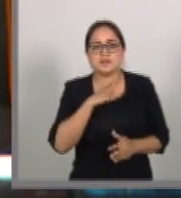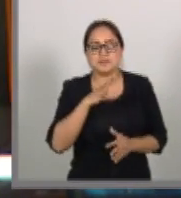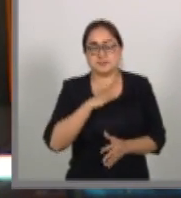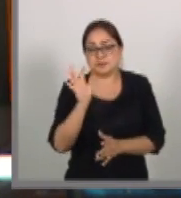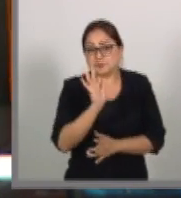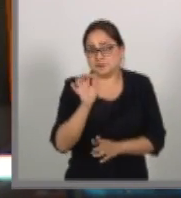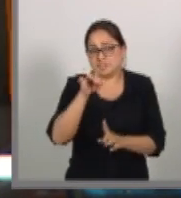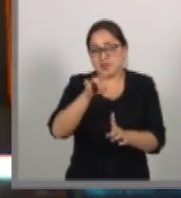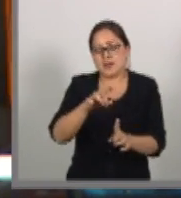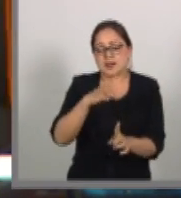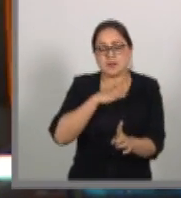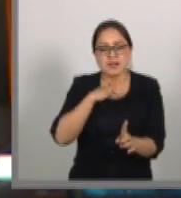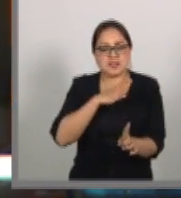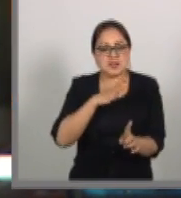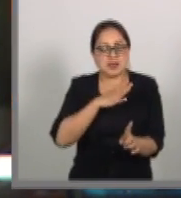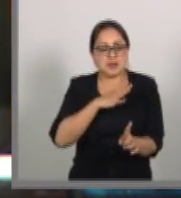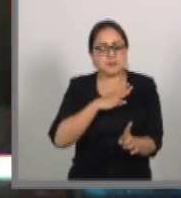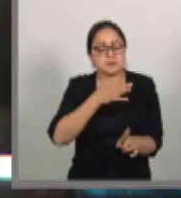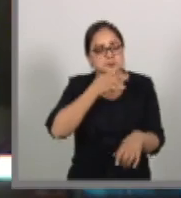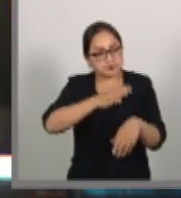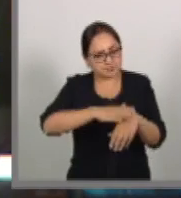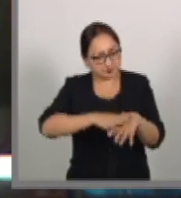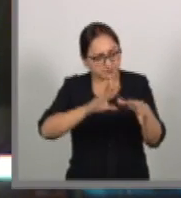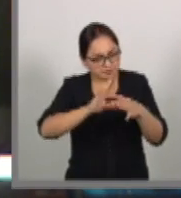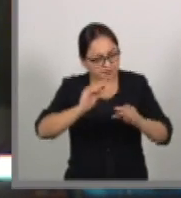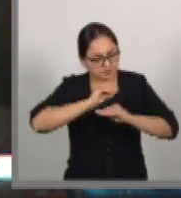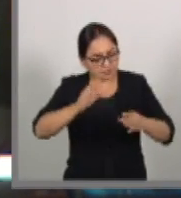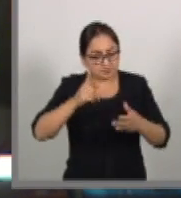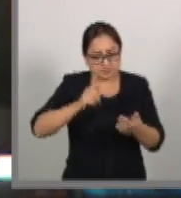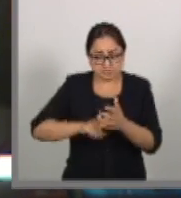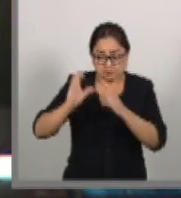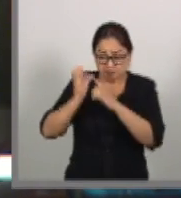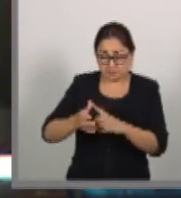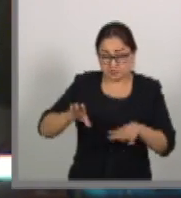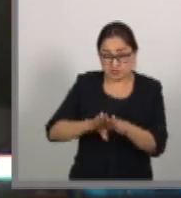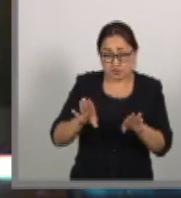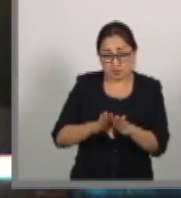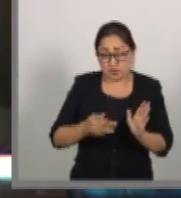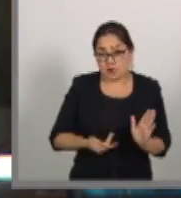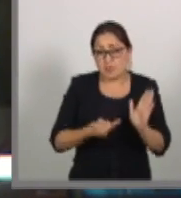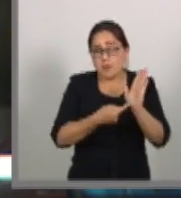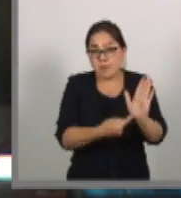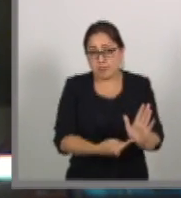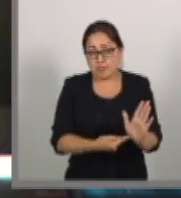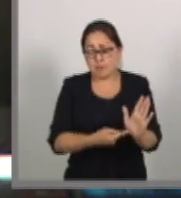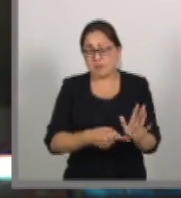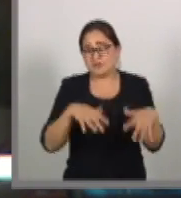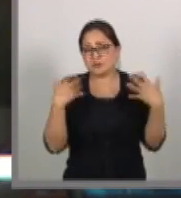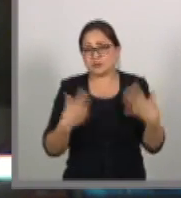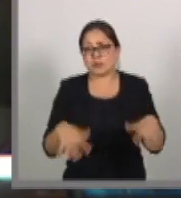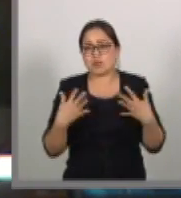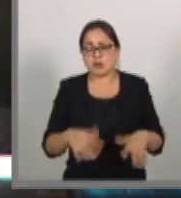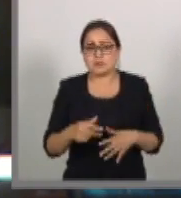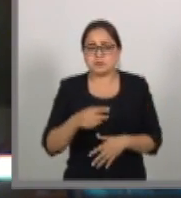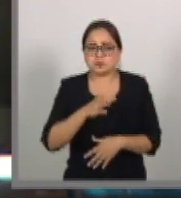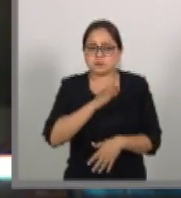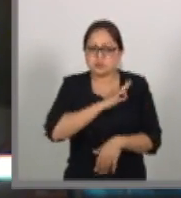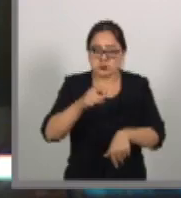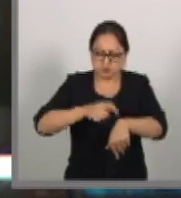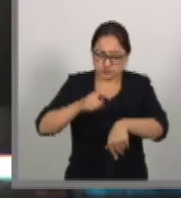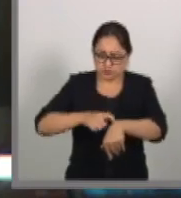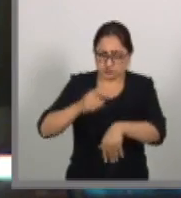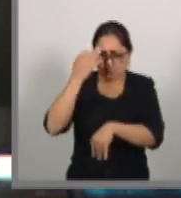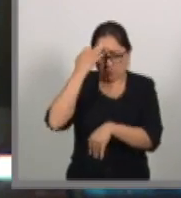aclarar que si vamos a empezar como si fuera una comisión grandota la que el pleno va a abordar, pues nos dieran el tiempo que